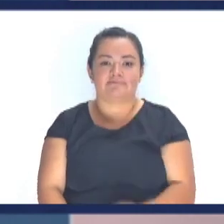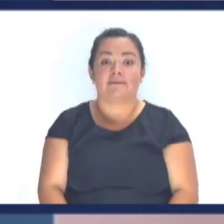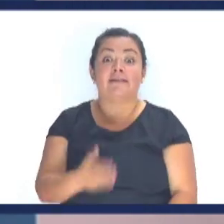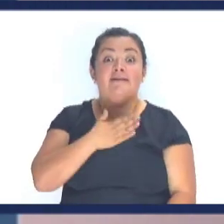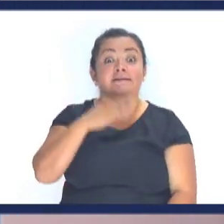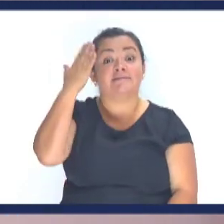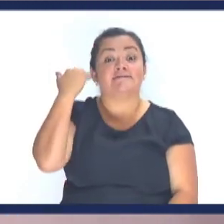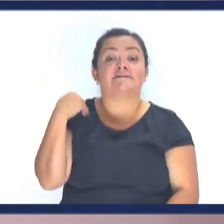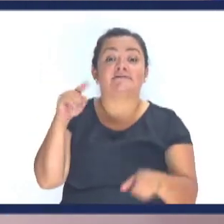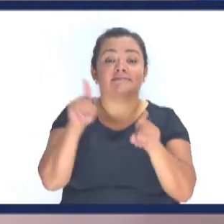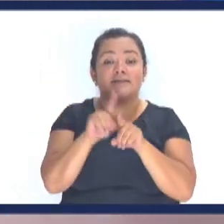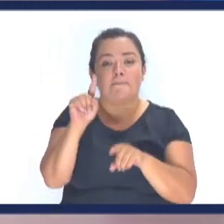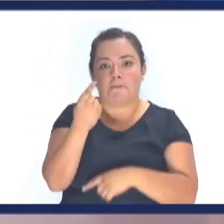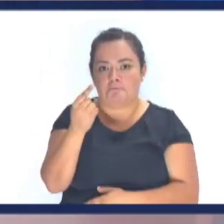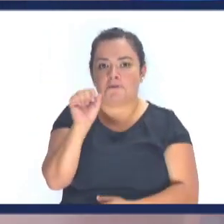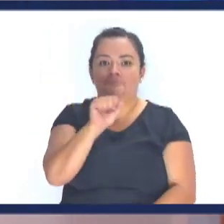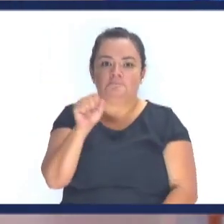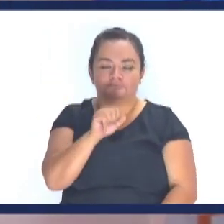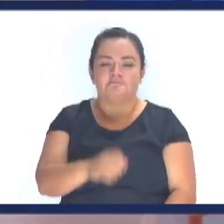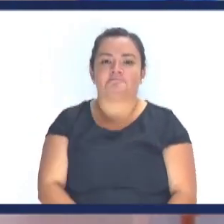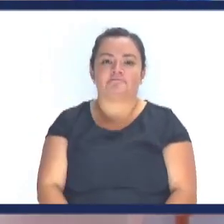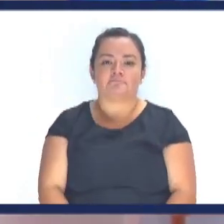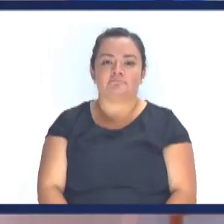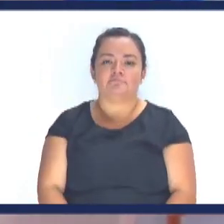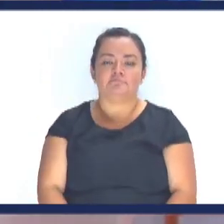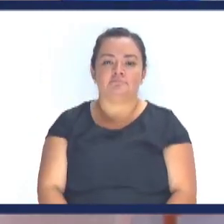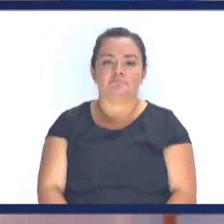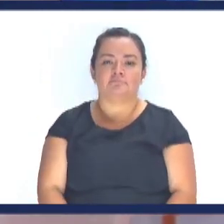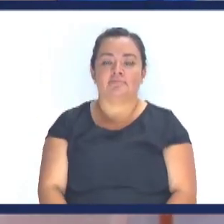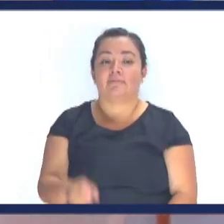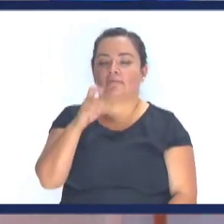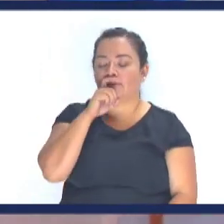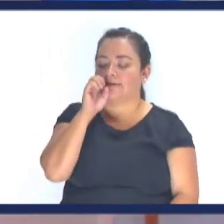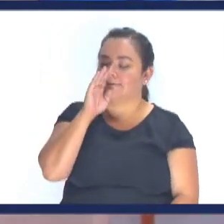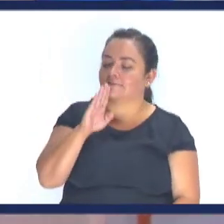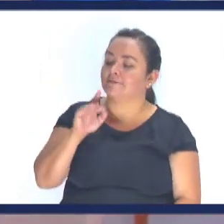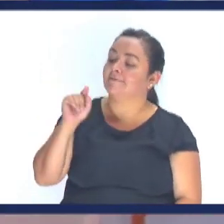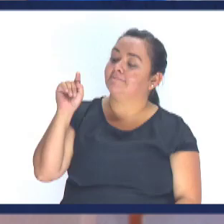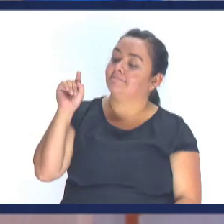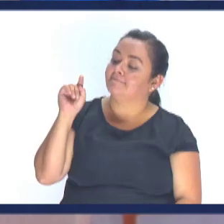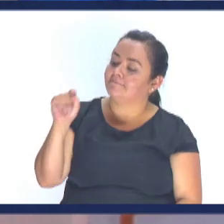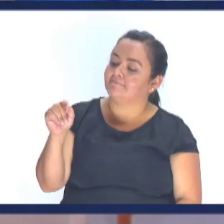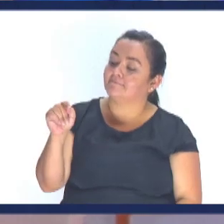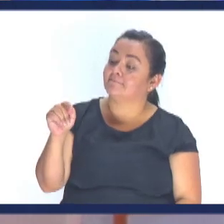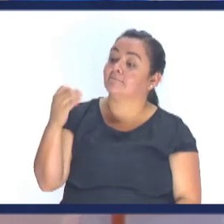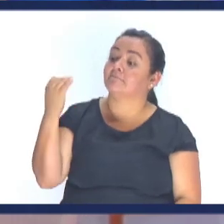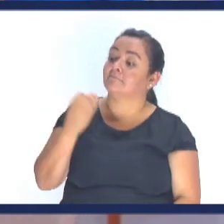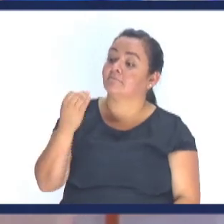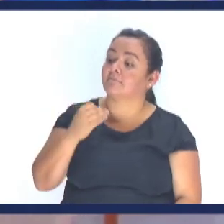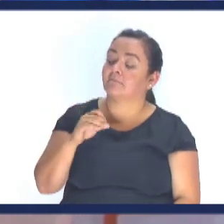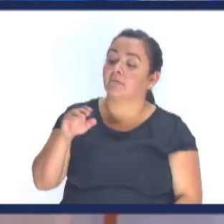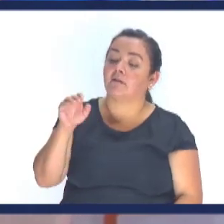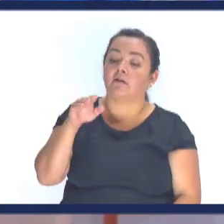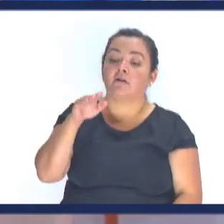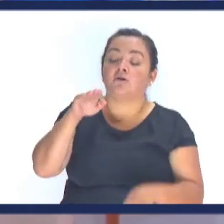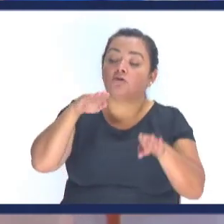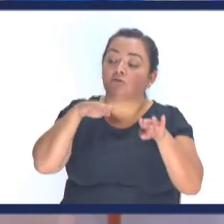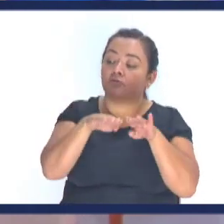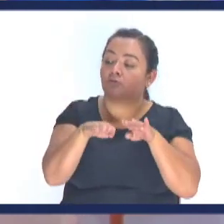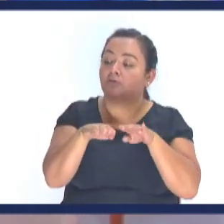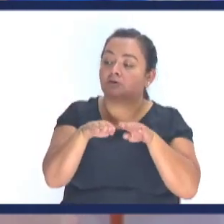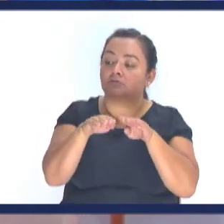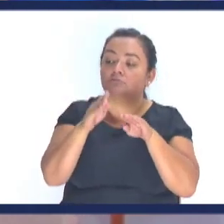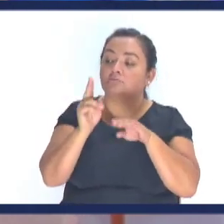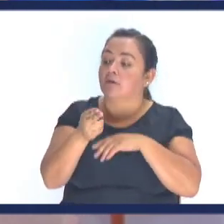Mi hermana Fue la primera Que comenzó a manejar Pero mi papá Le decía Patricia Por favor Me dejas el carro ¿Cómo lo